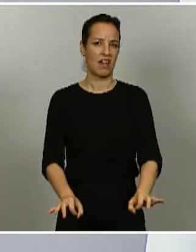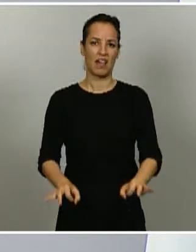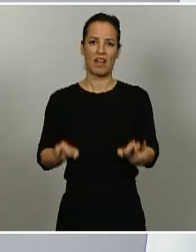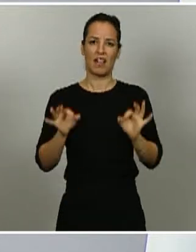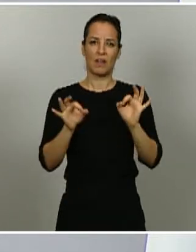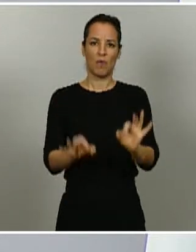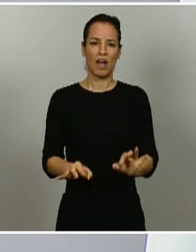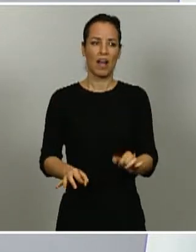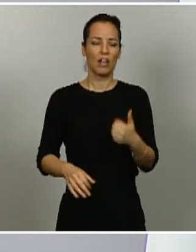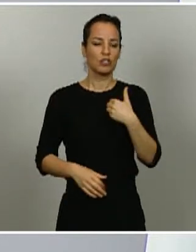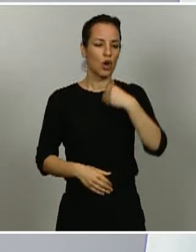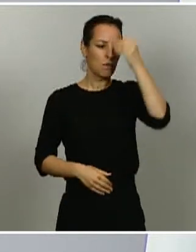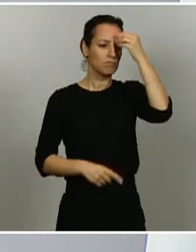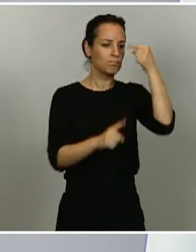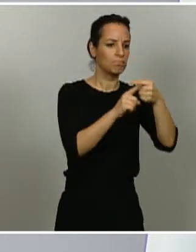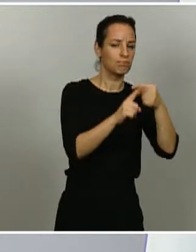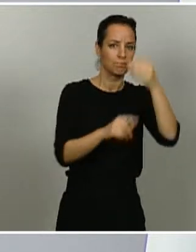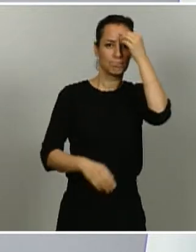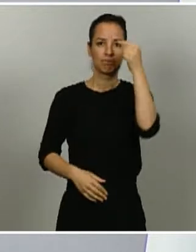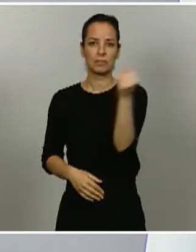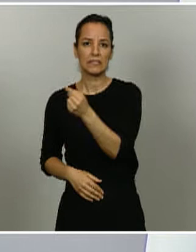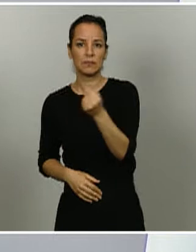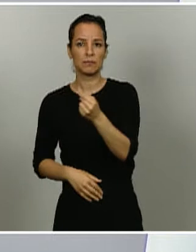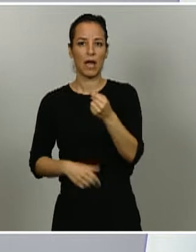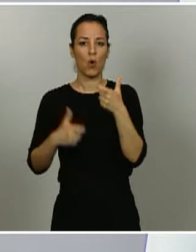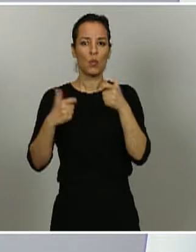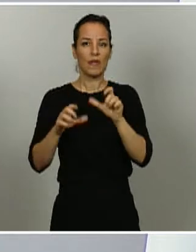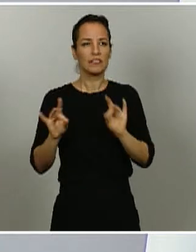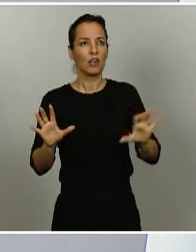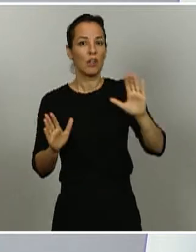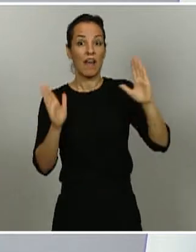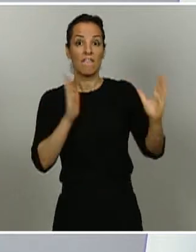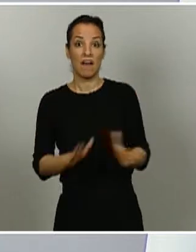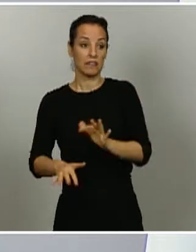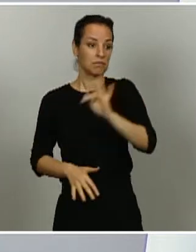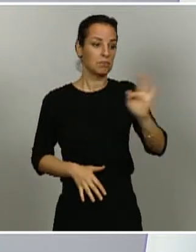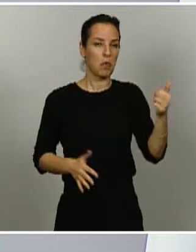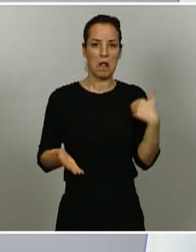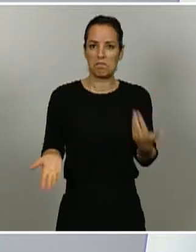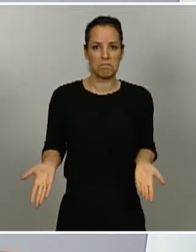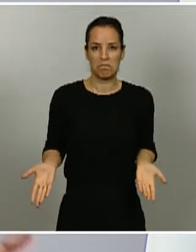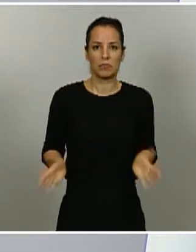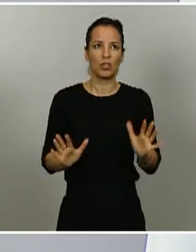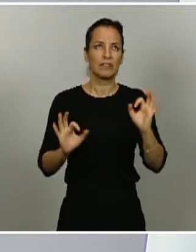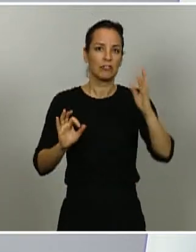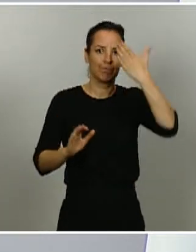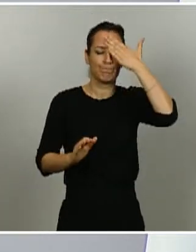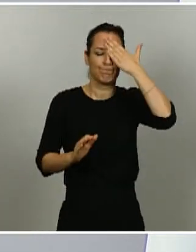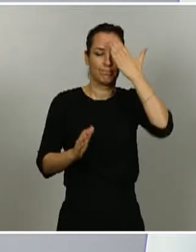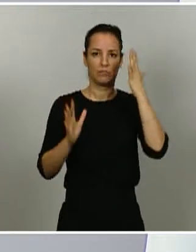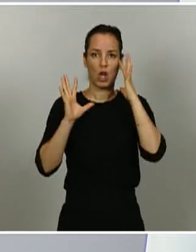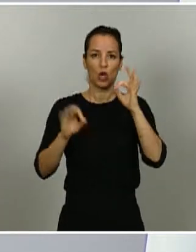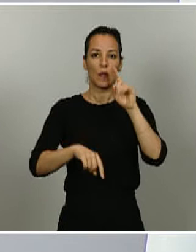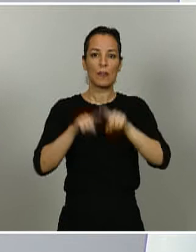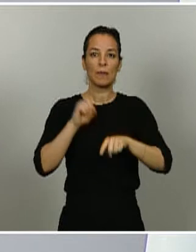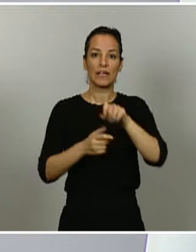optimista ni pesimista sobre qué unidades territoriales van a poder progresar de fase. Voy a intentar ser racional en esto, basándome en los informes que